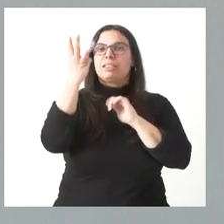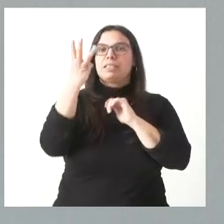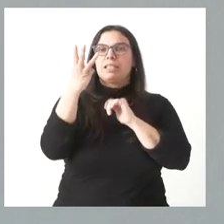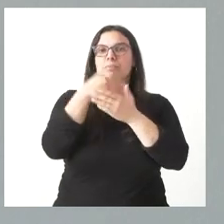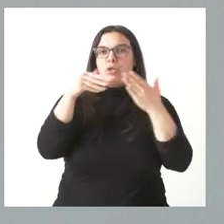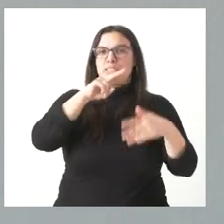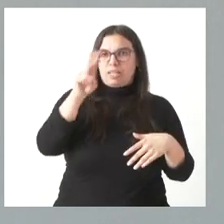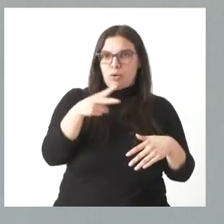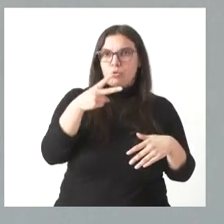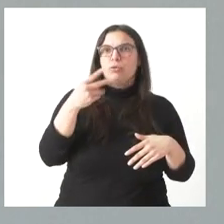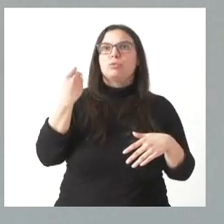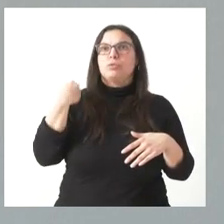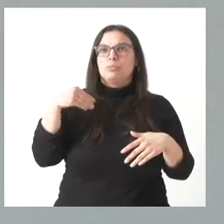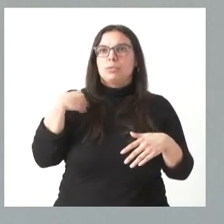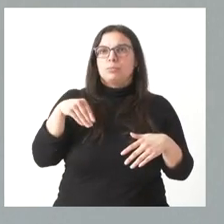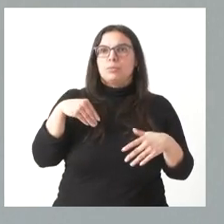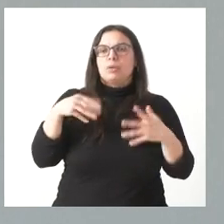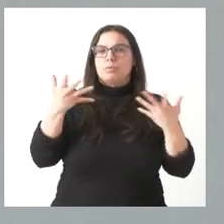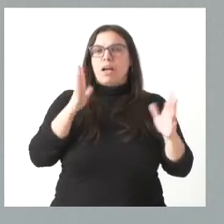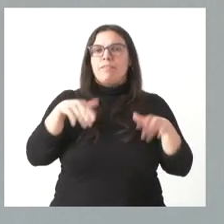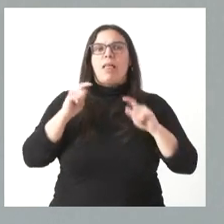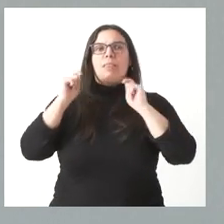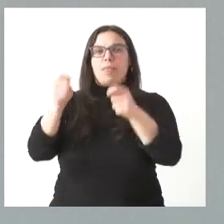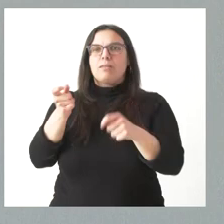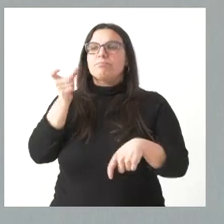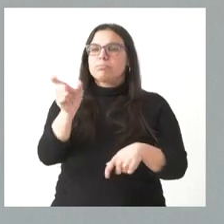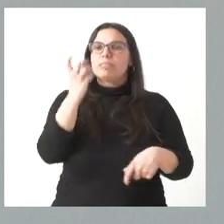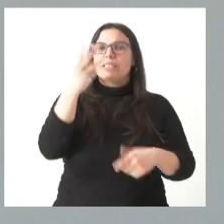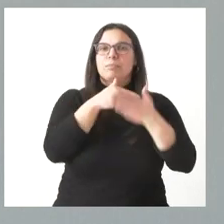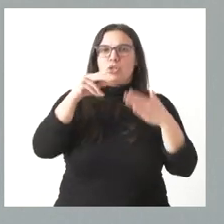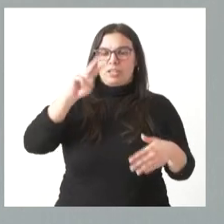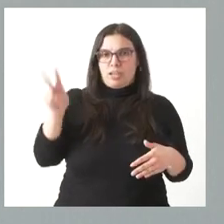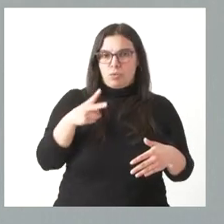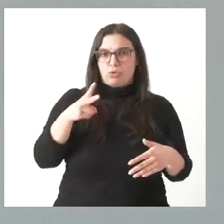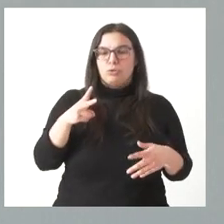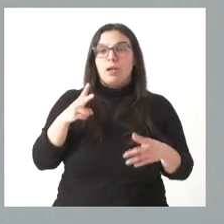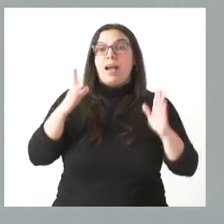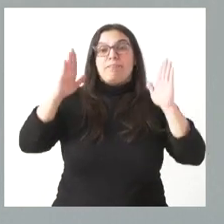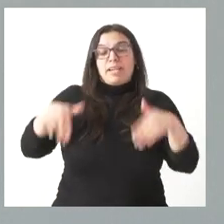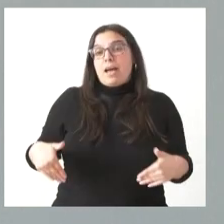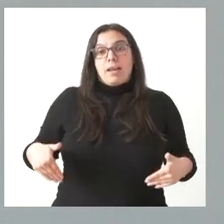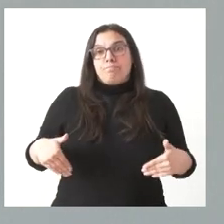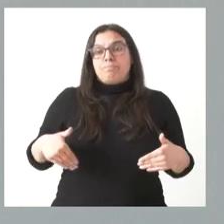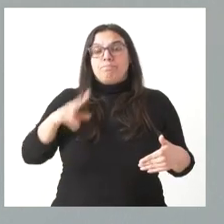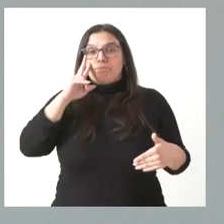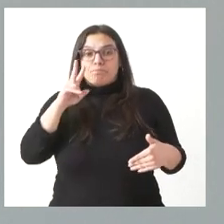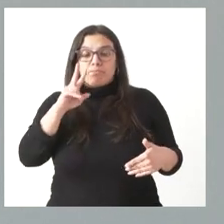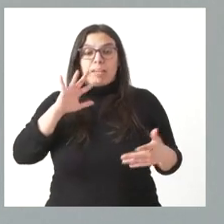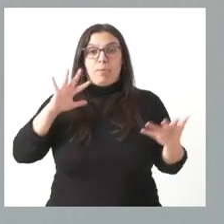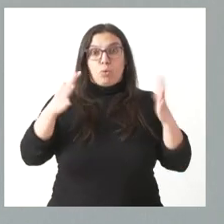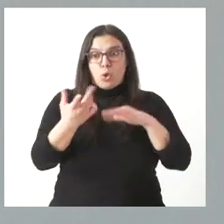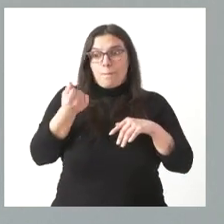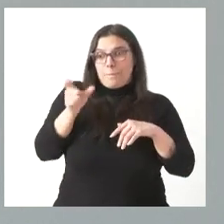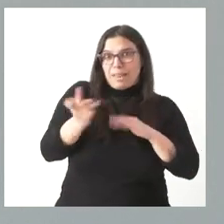licitación, efectivamente, pudo ser por algo más de 3 millones, pero la adjudicación fue por el importe de 3 millones de euros. Y, finalmente, en función de cuál es la evolución de la